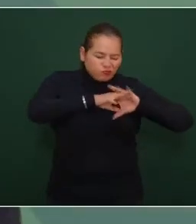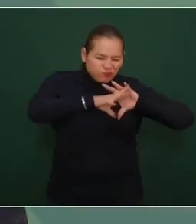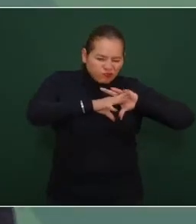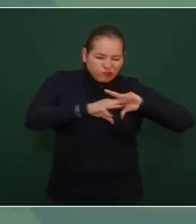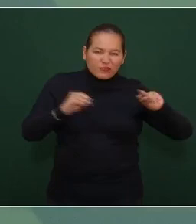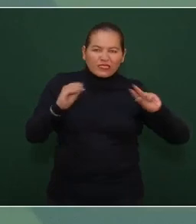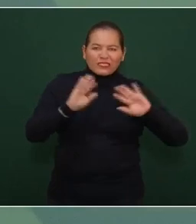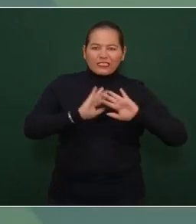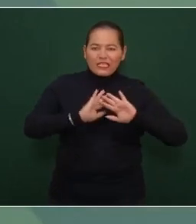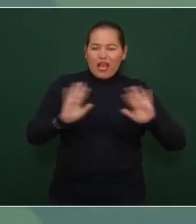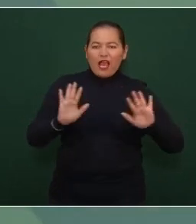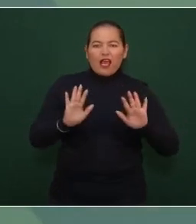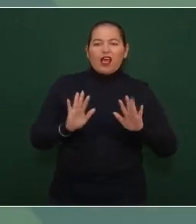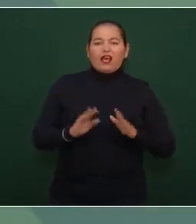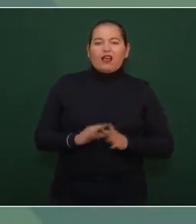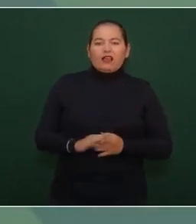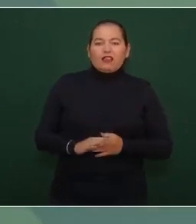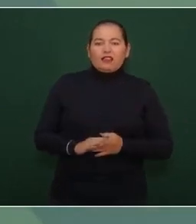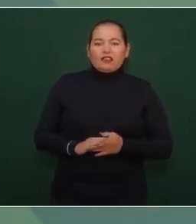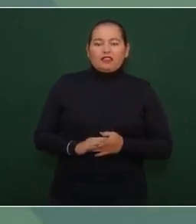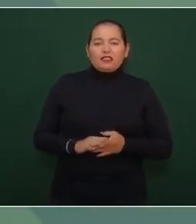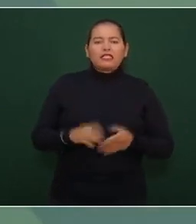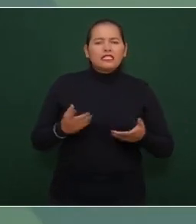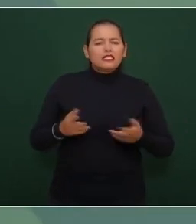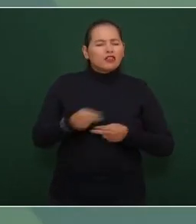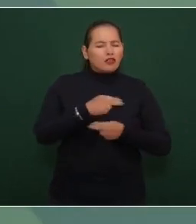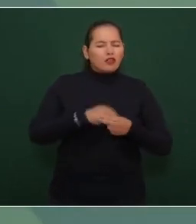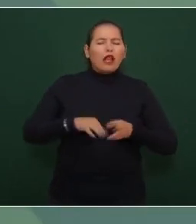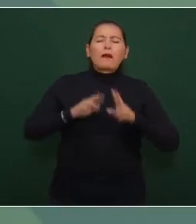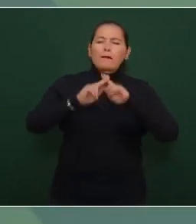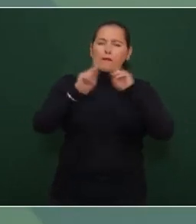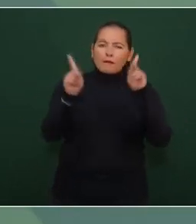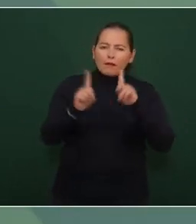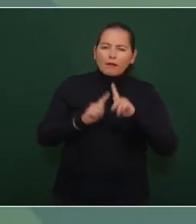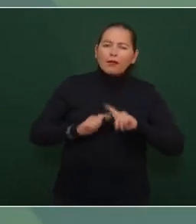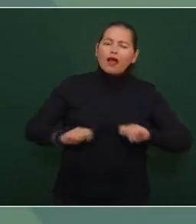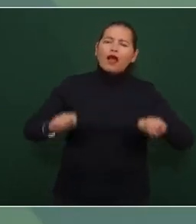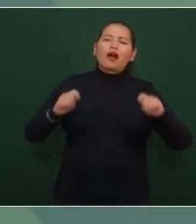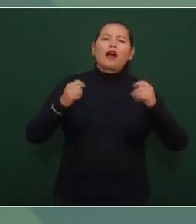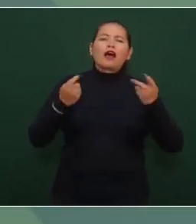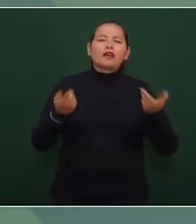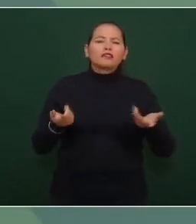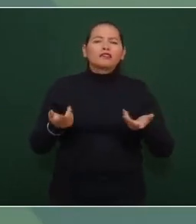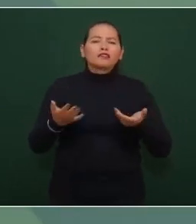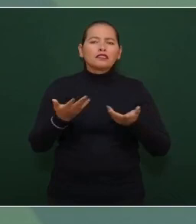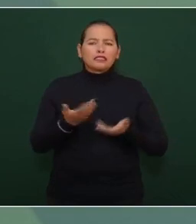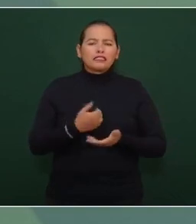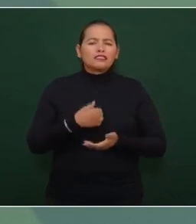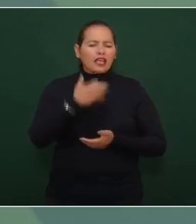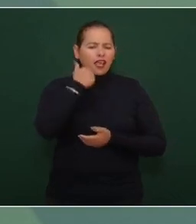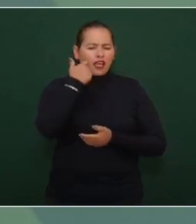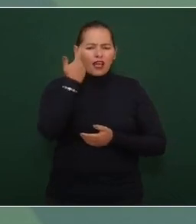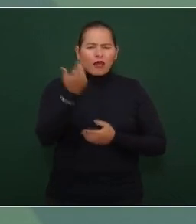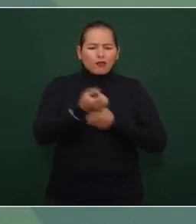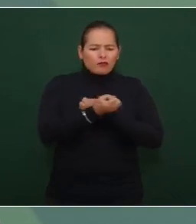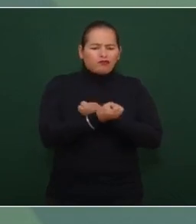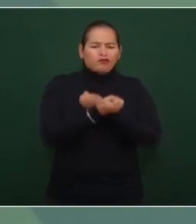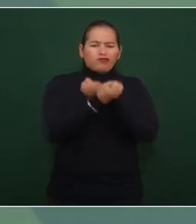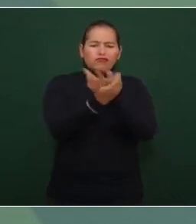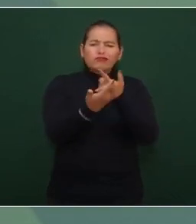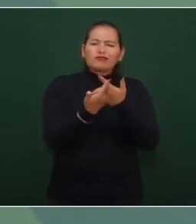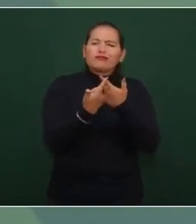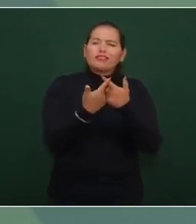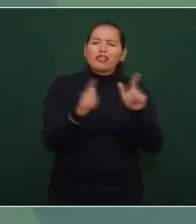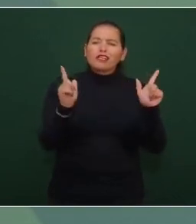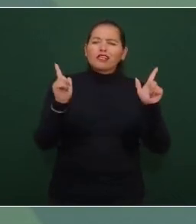haciendo de manera pacífica garantizando las libertades vivimos en un país